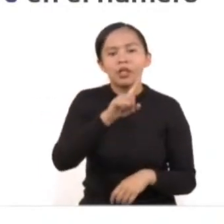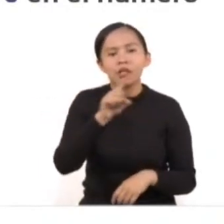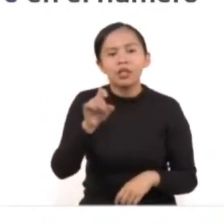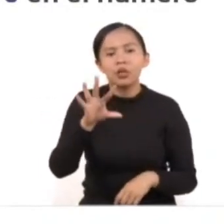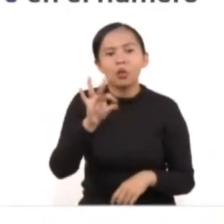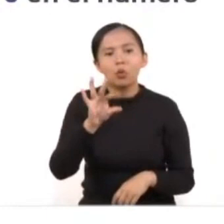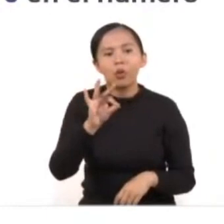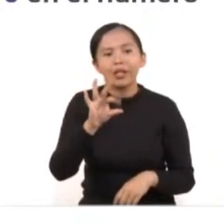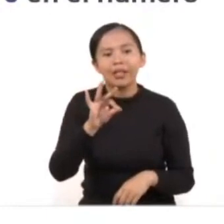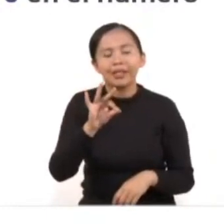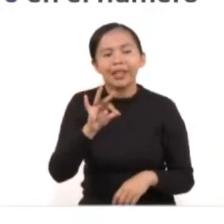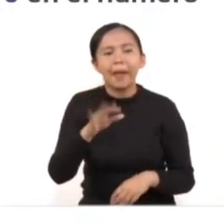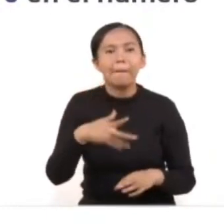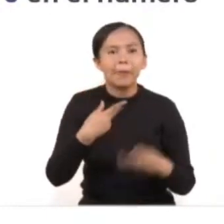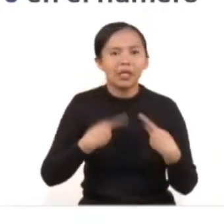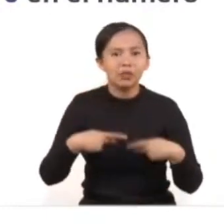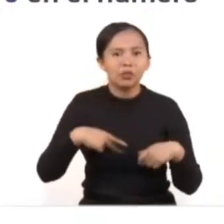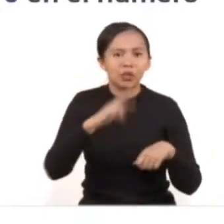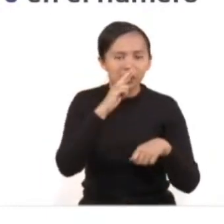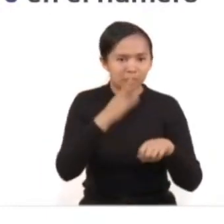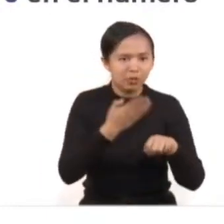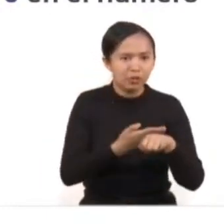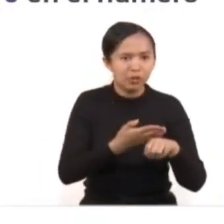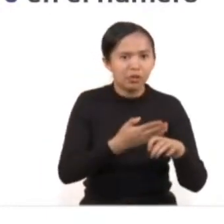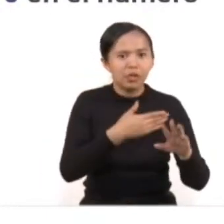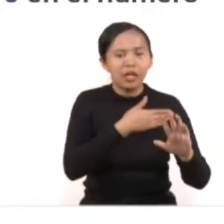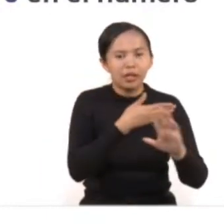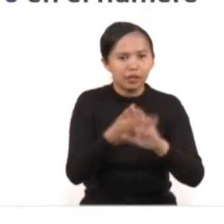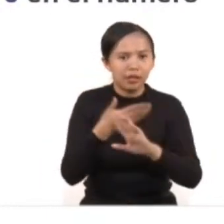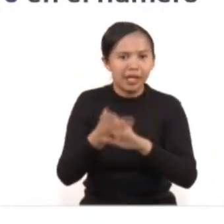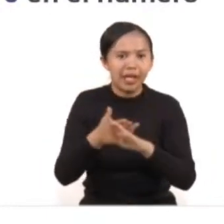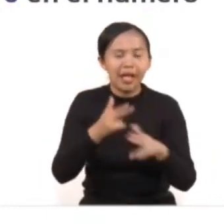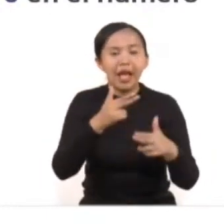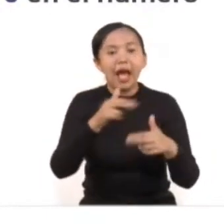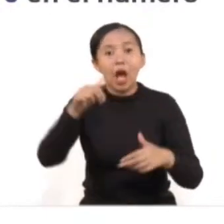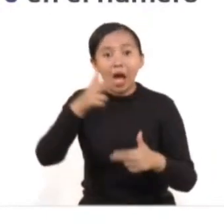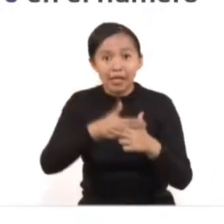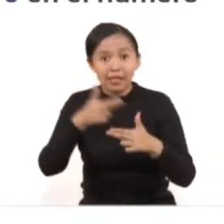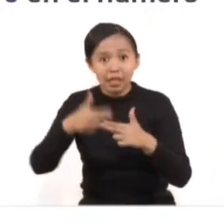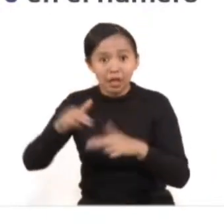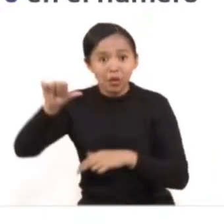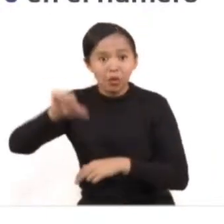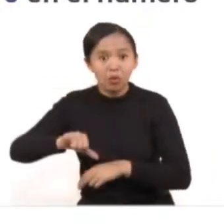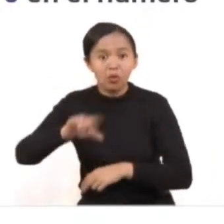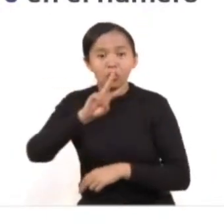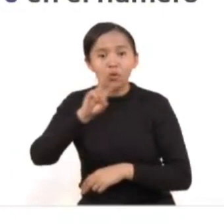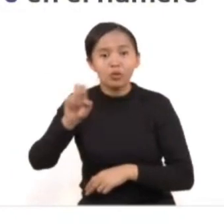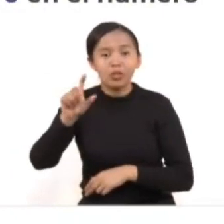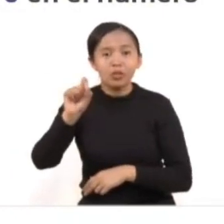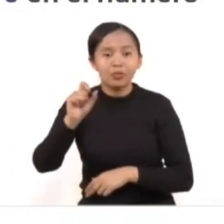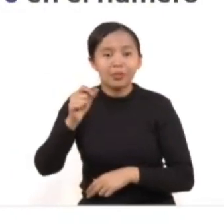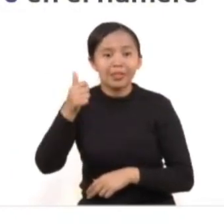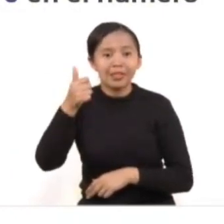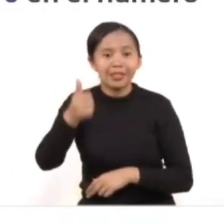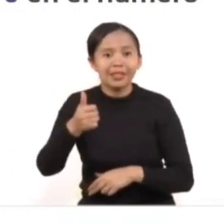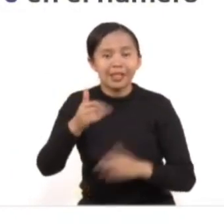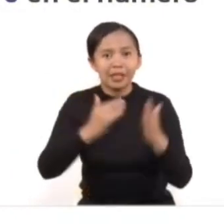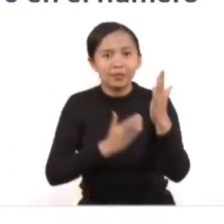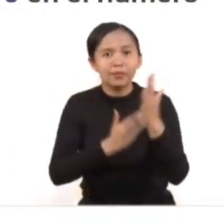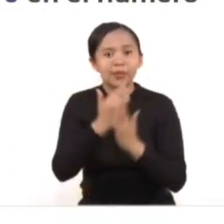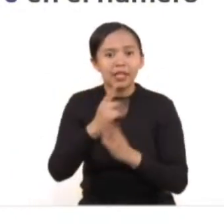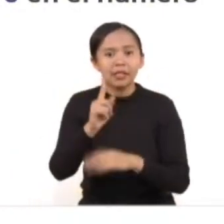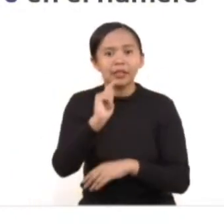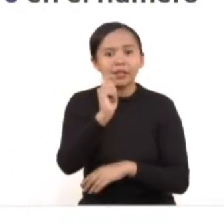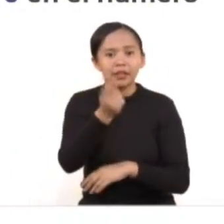agresores al mes en 2019 a 226 en 2023, esto